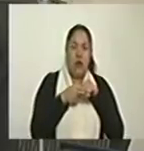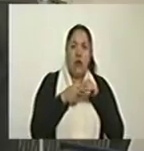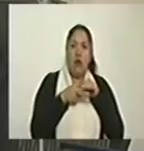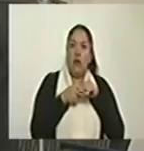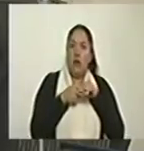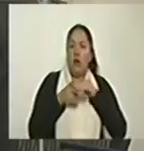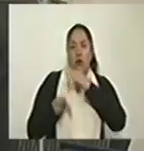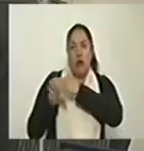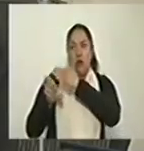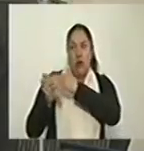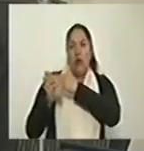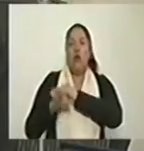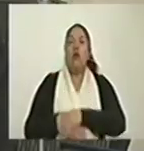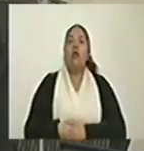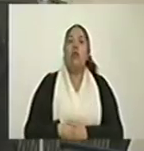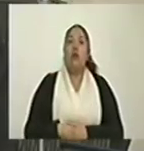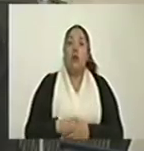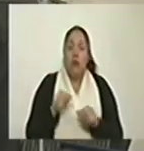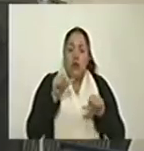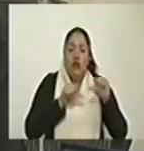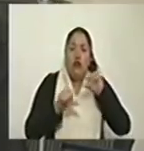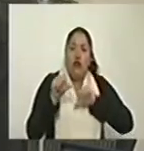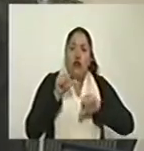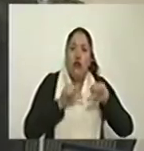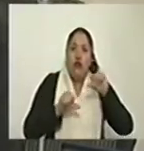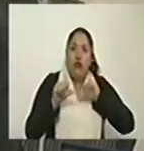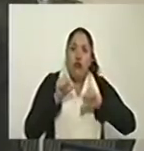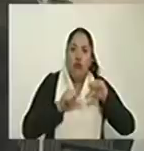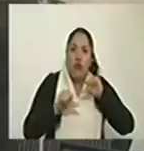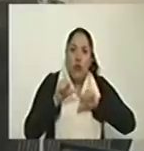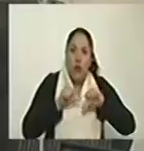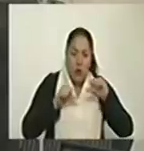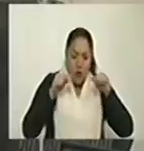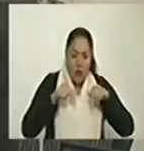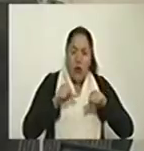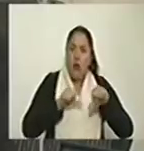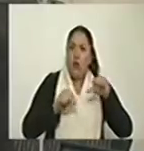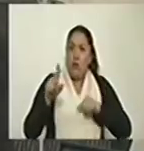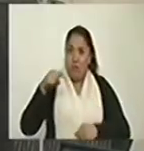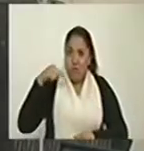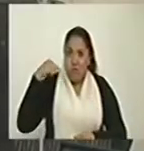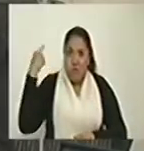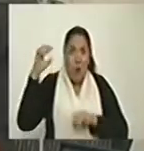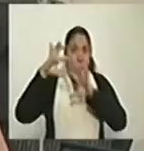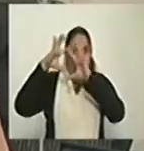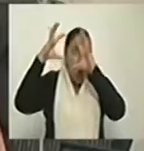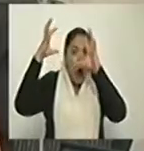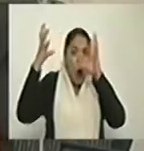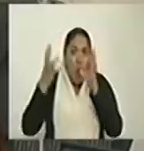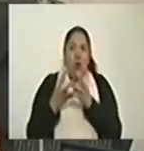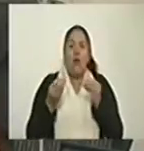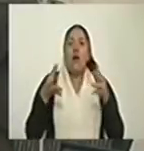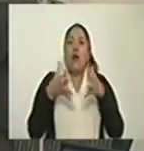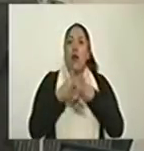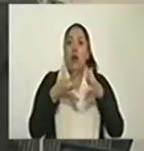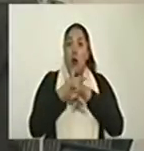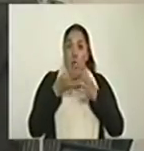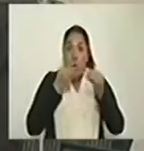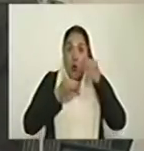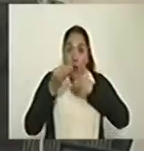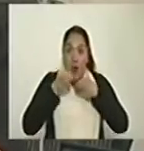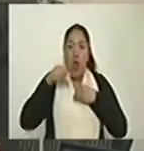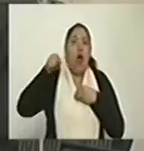Termine, señor. El glifosato es un mapa malezas usado en el mundo entero. Se usa para el arroz que ustedes se comen.